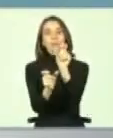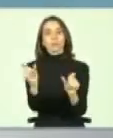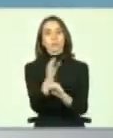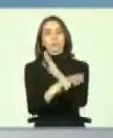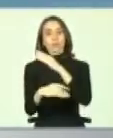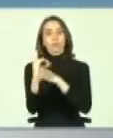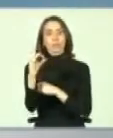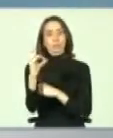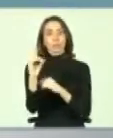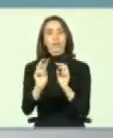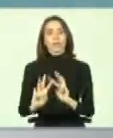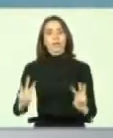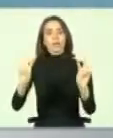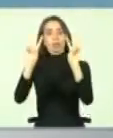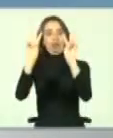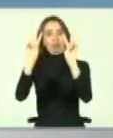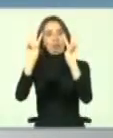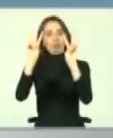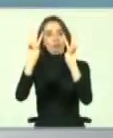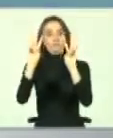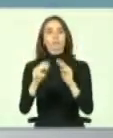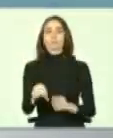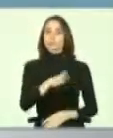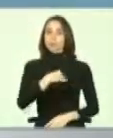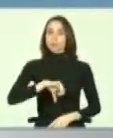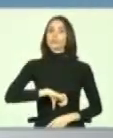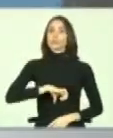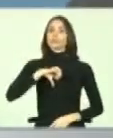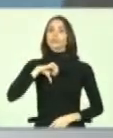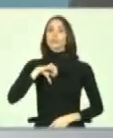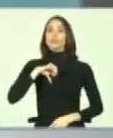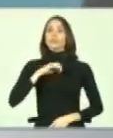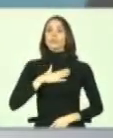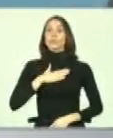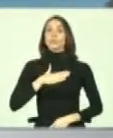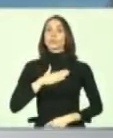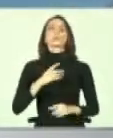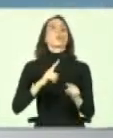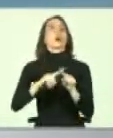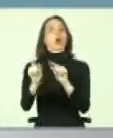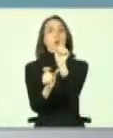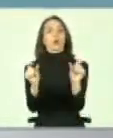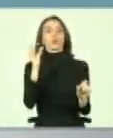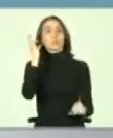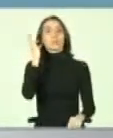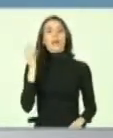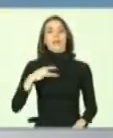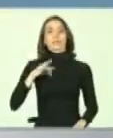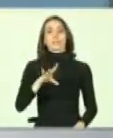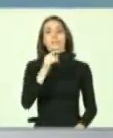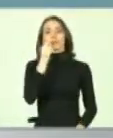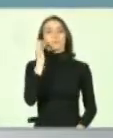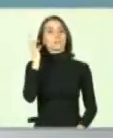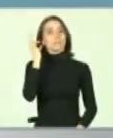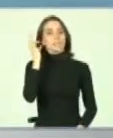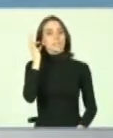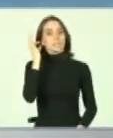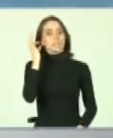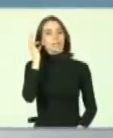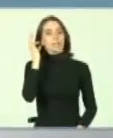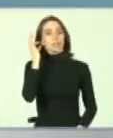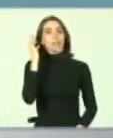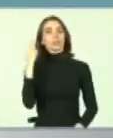de las Naciones Unidas. Nos llena de orgullo, así como otras chilenas y chilenos que llegan por